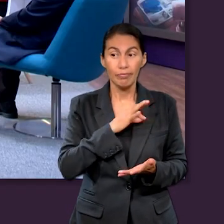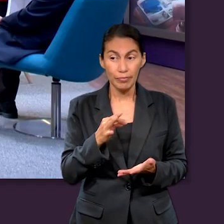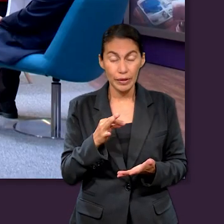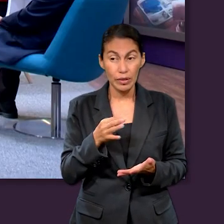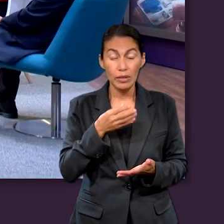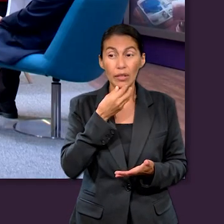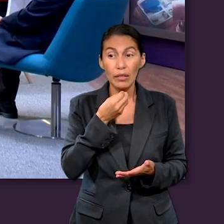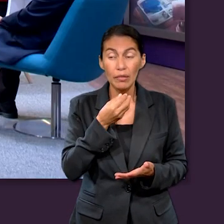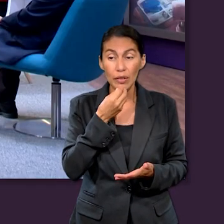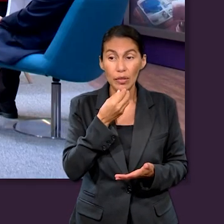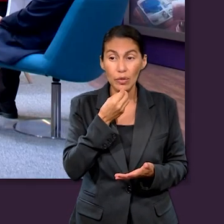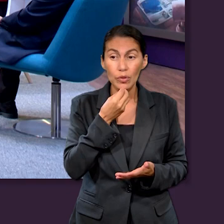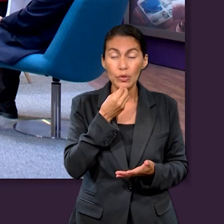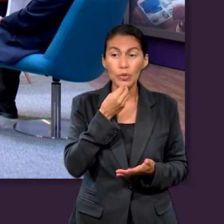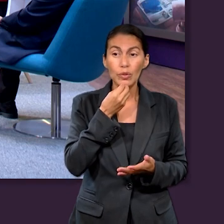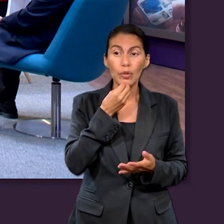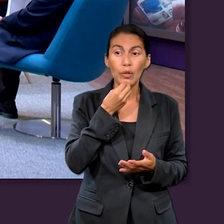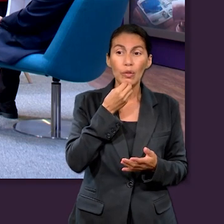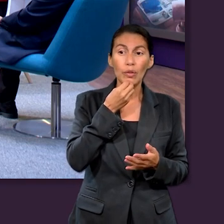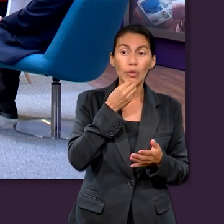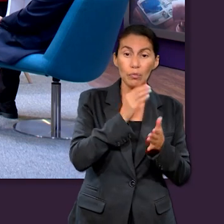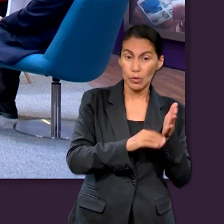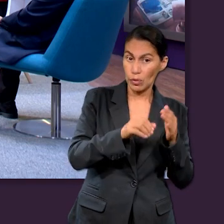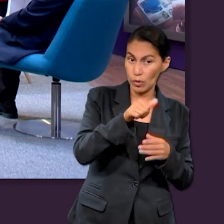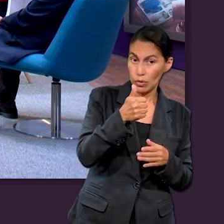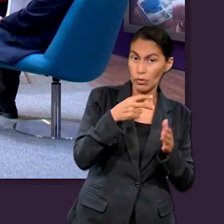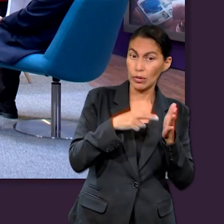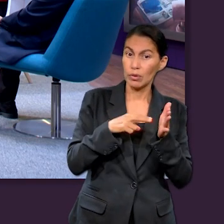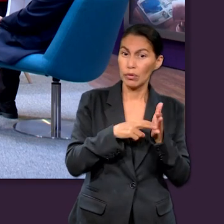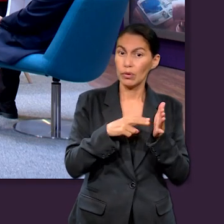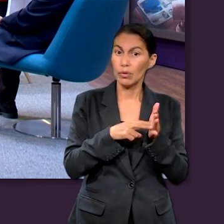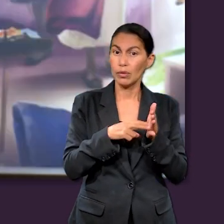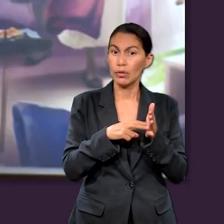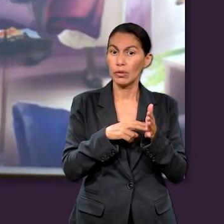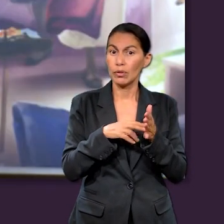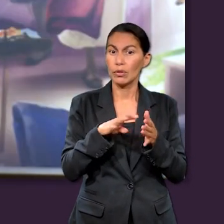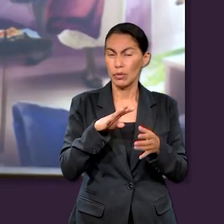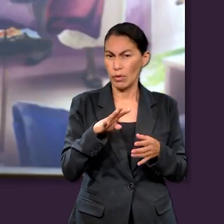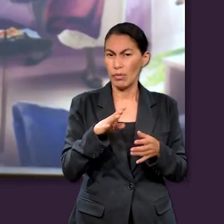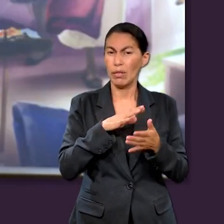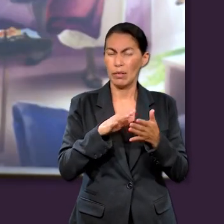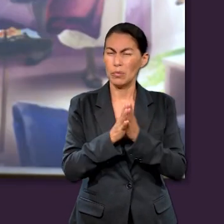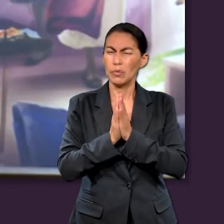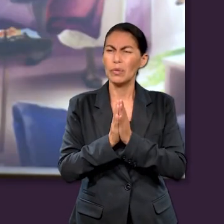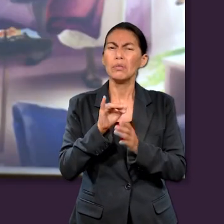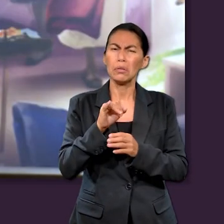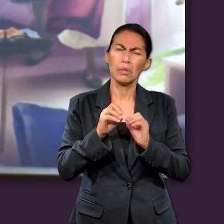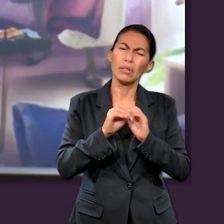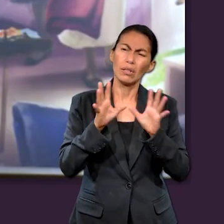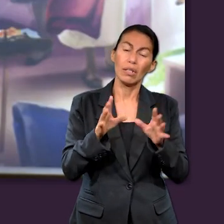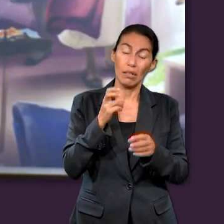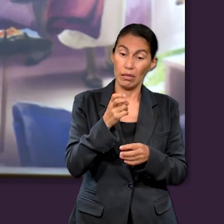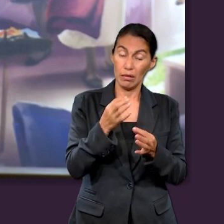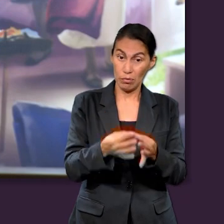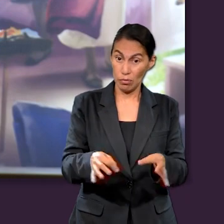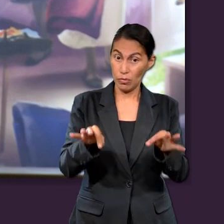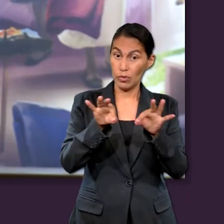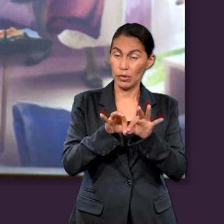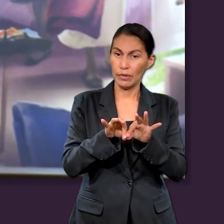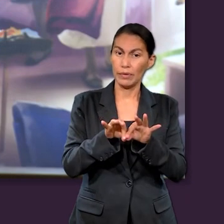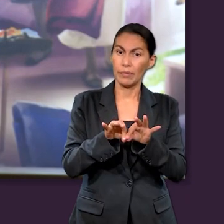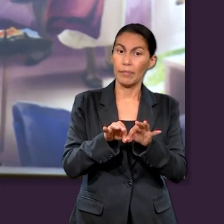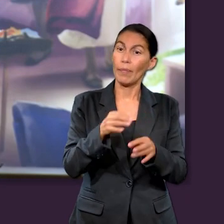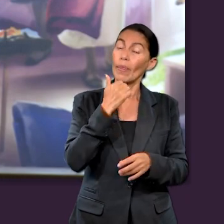¿Podrías leer Hebreos 11, 17 y 19? Claro que sí. Es nuestro texto clave y es bastante